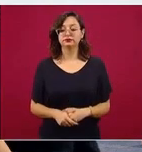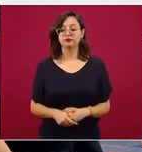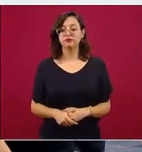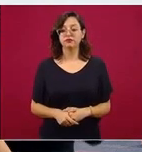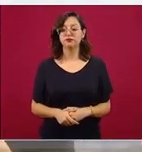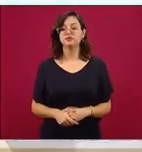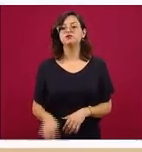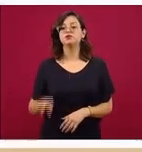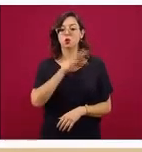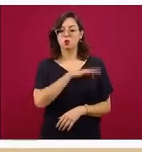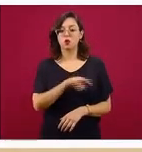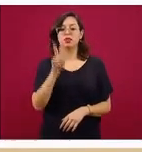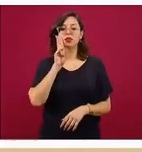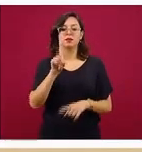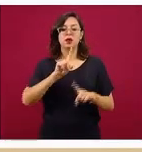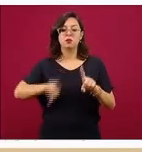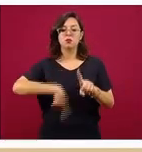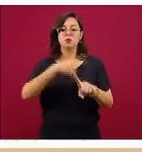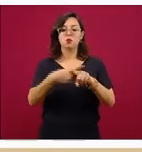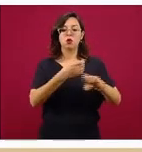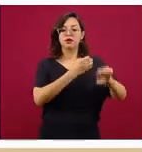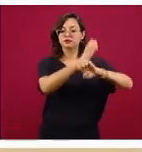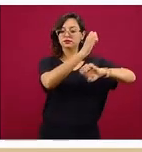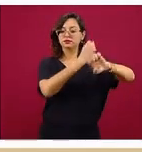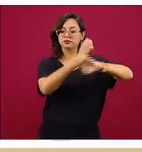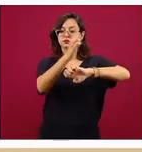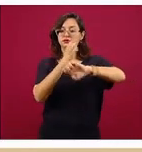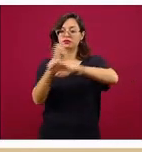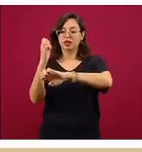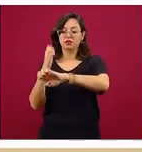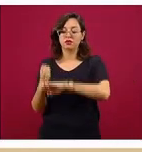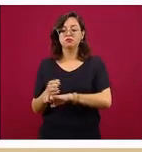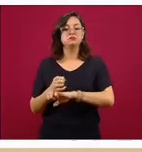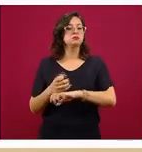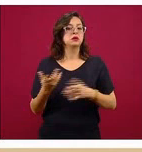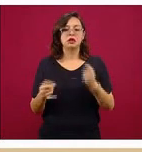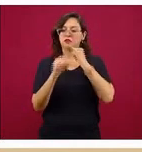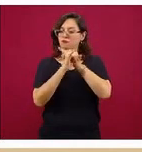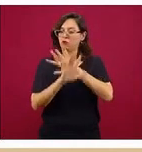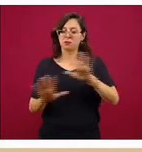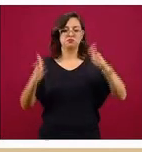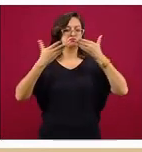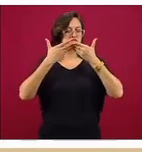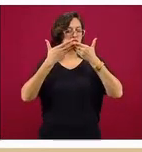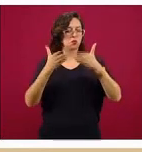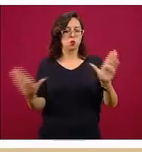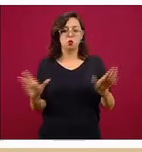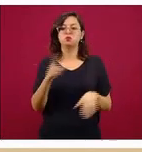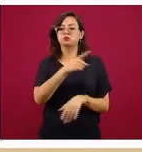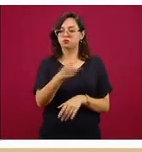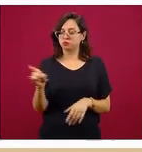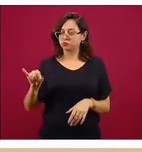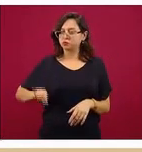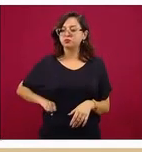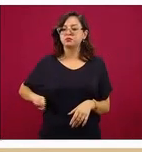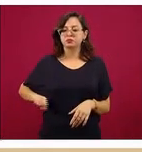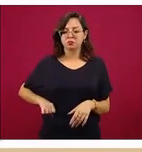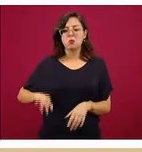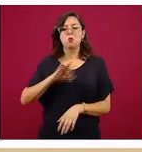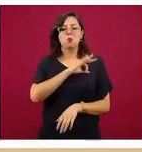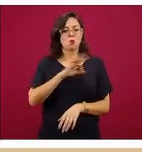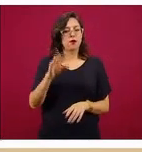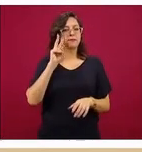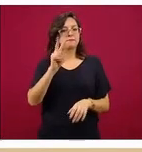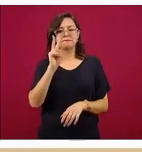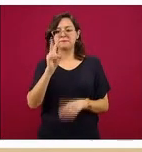Aquí se ven los detalles, por si hay interés en ver por entidad federativa. Por supuesto, toda esta información es pública, nos interesa que todo